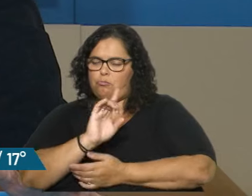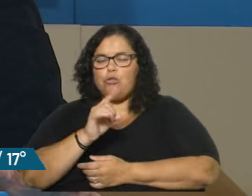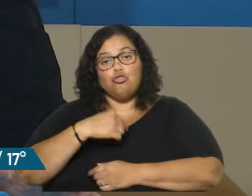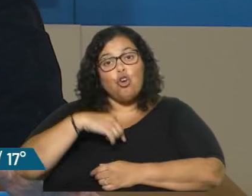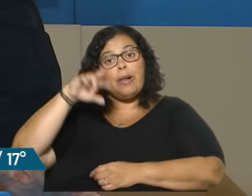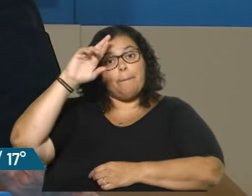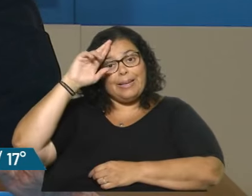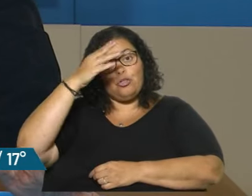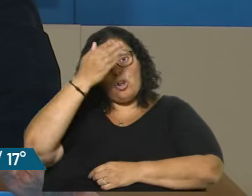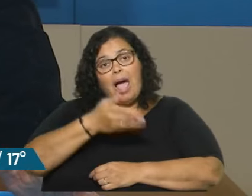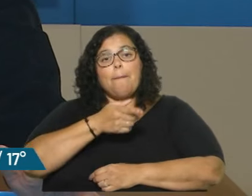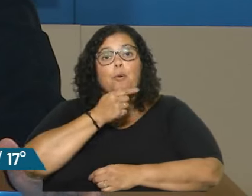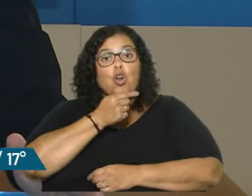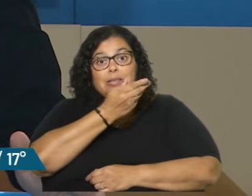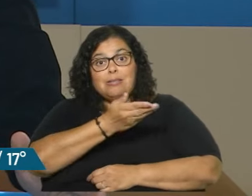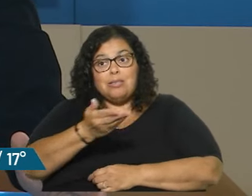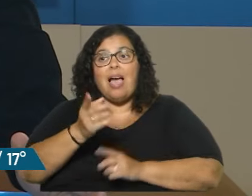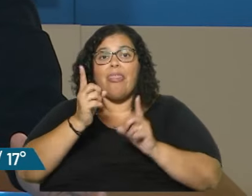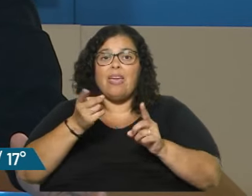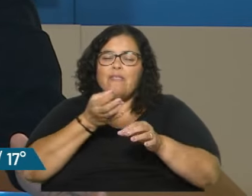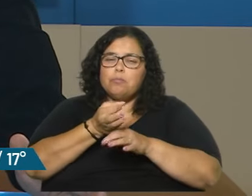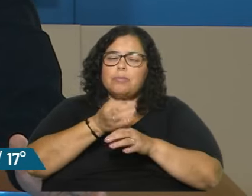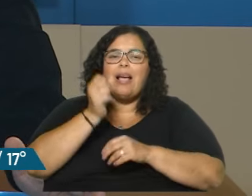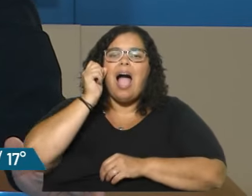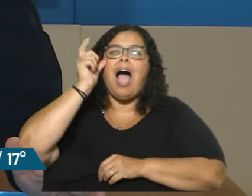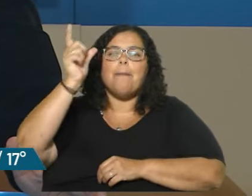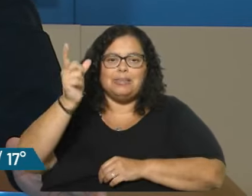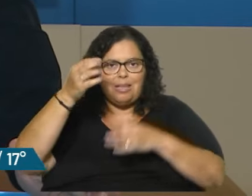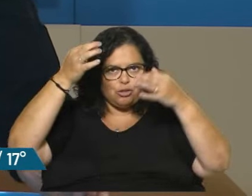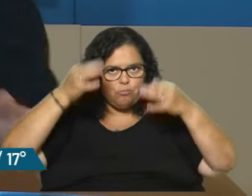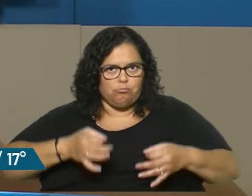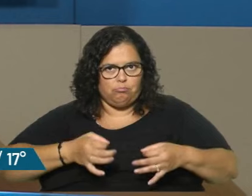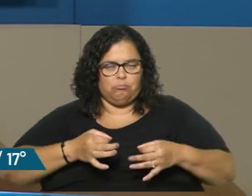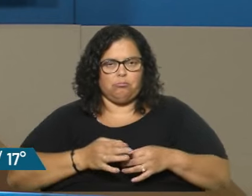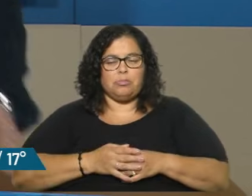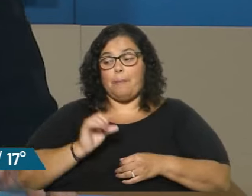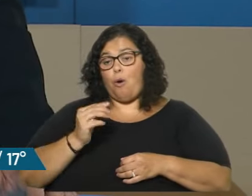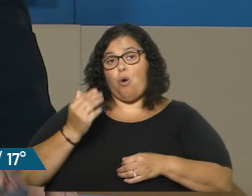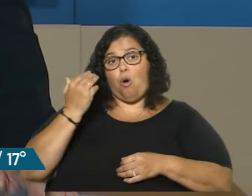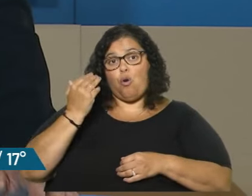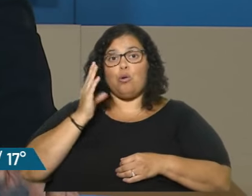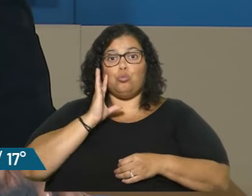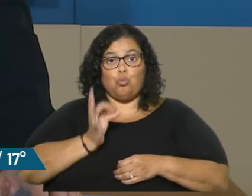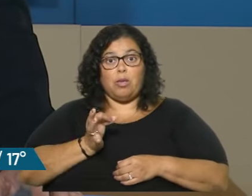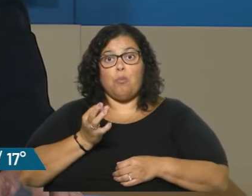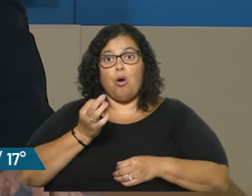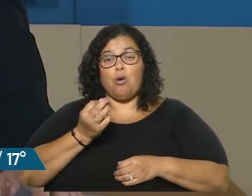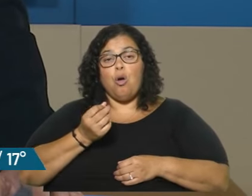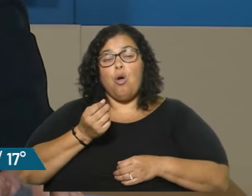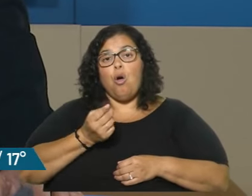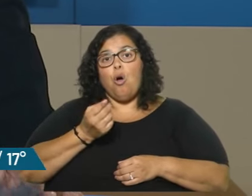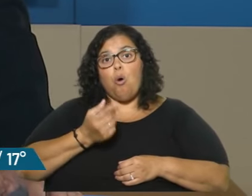que establecer es una capacitación, ¿verdad? Ahora hace poco nos enteramos que se le escaparon dos tiros